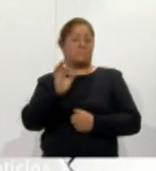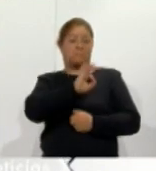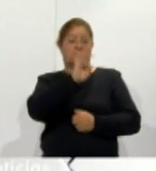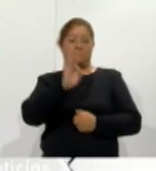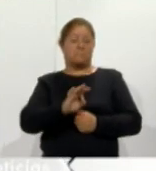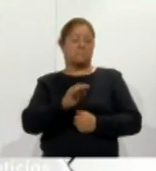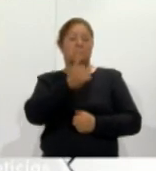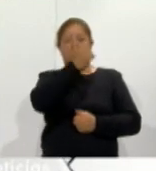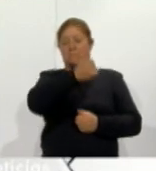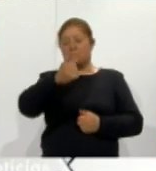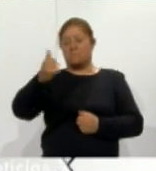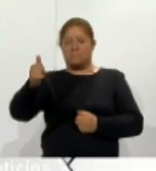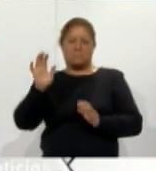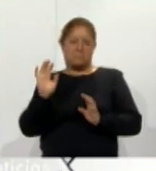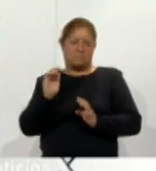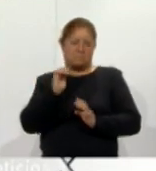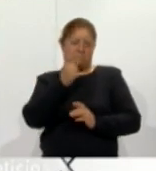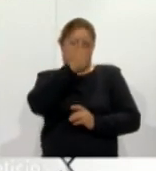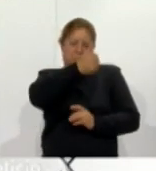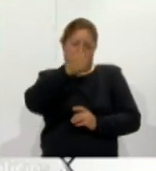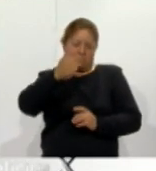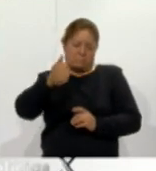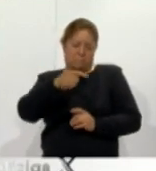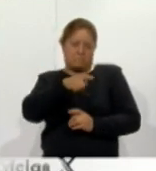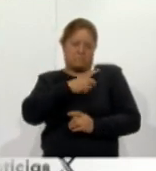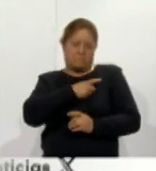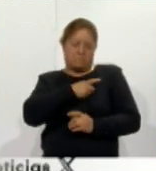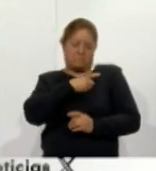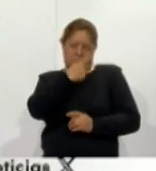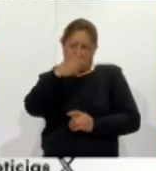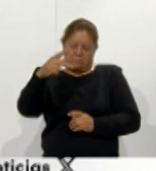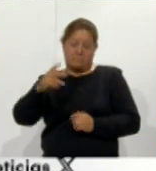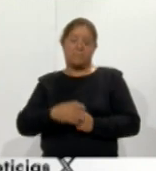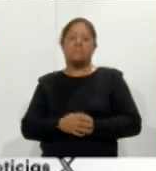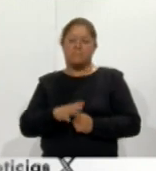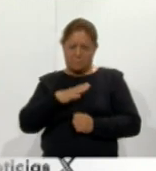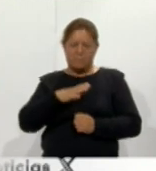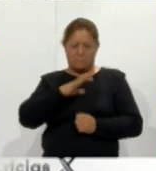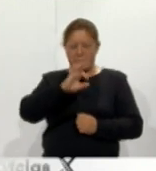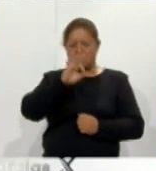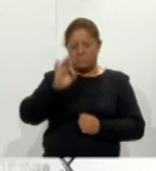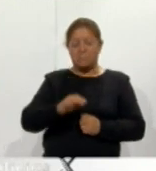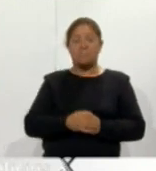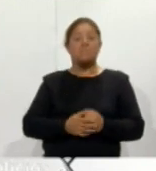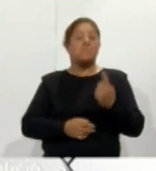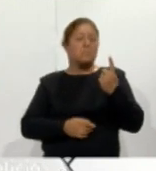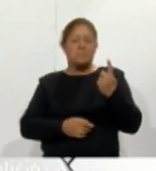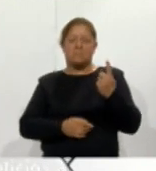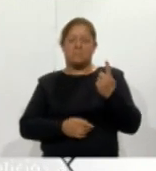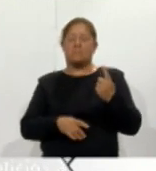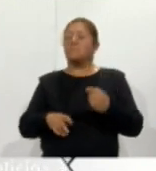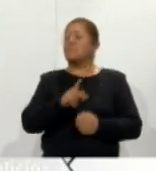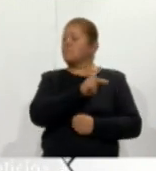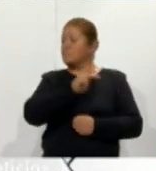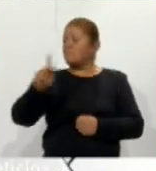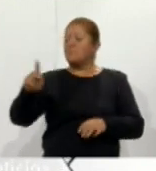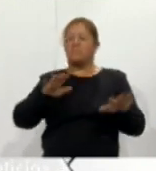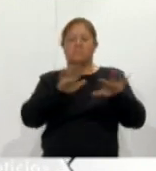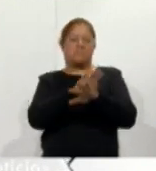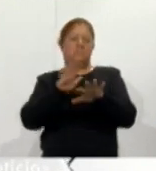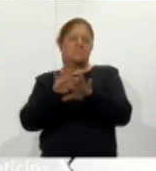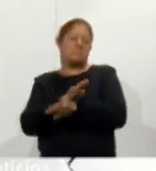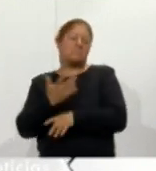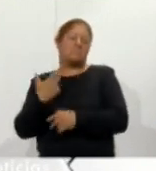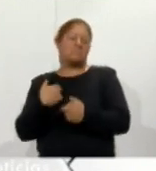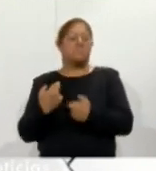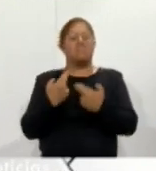maneja en lo individual si va a haber promociones de lo que tenemos entendido no puedo referirte a alguna en específico porque te digo todas cambian desde un dar un cóctel de